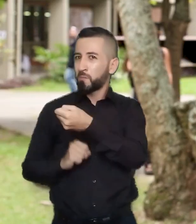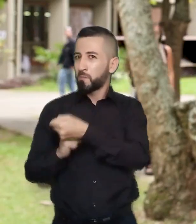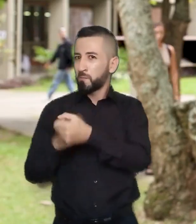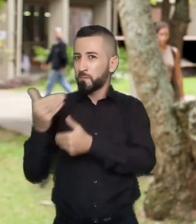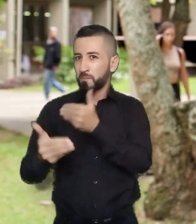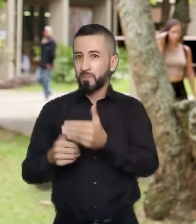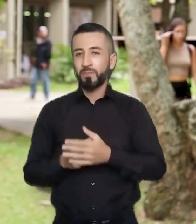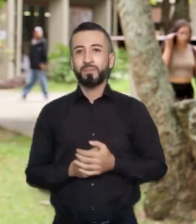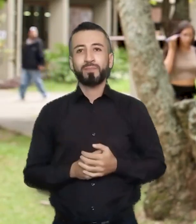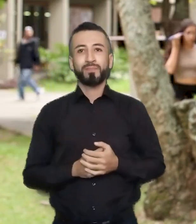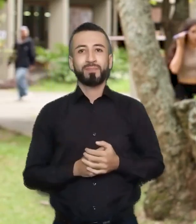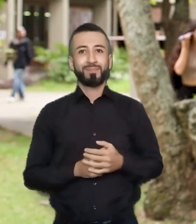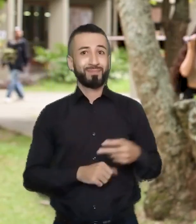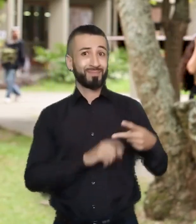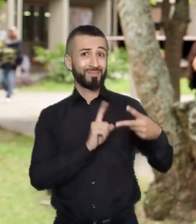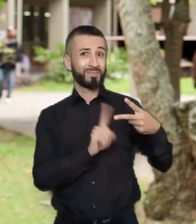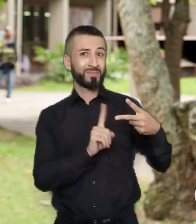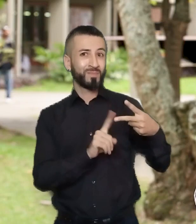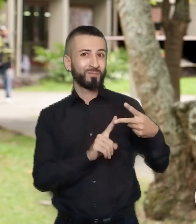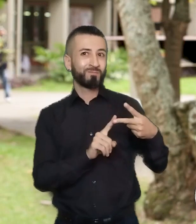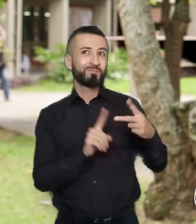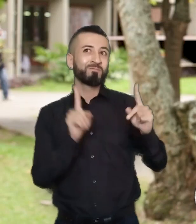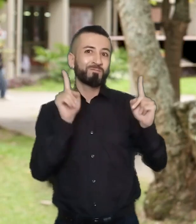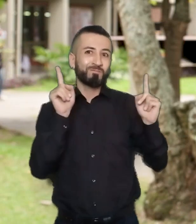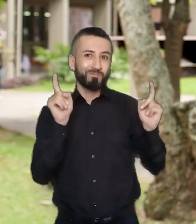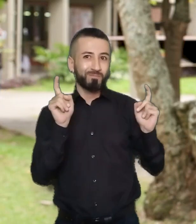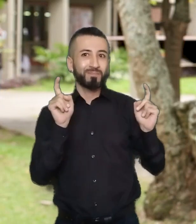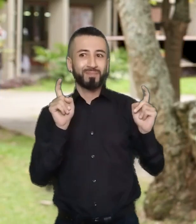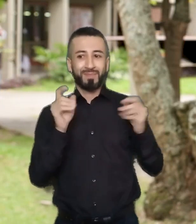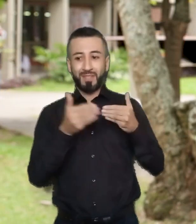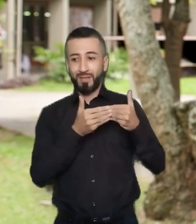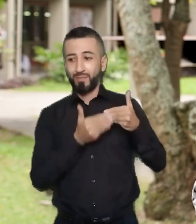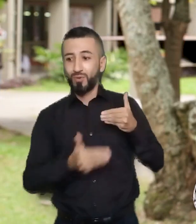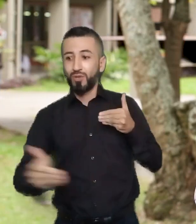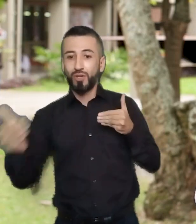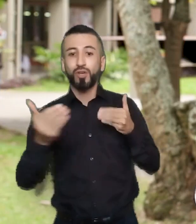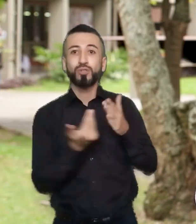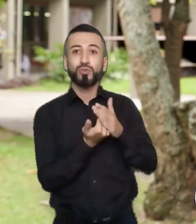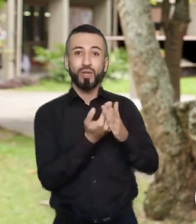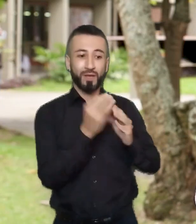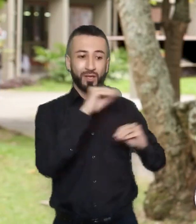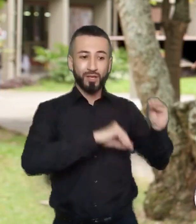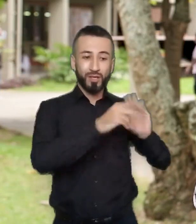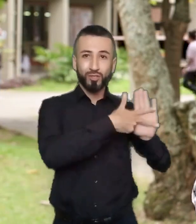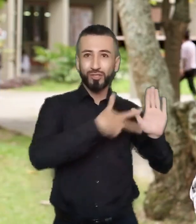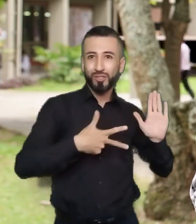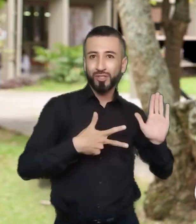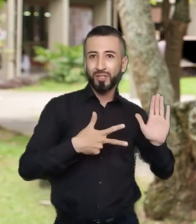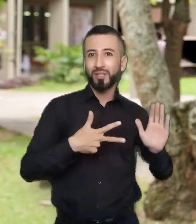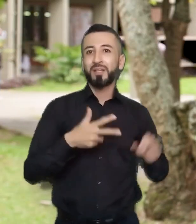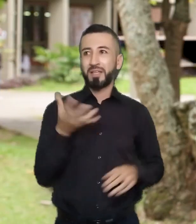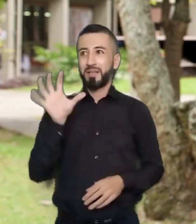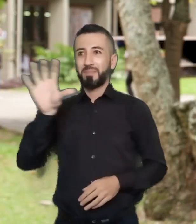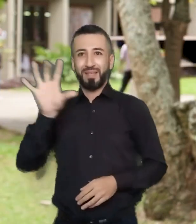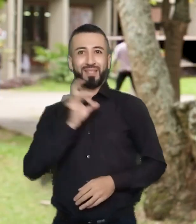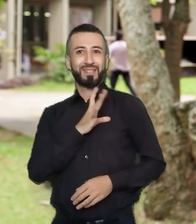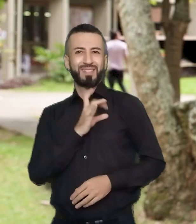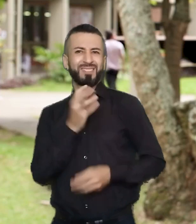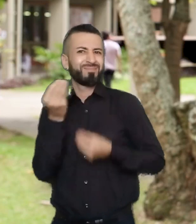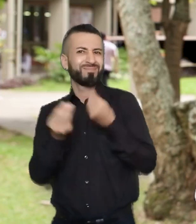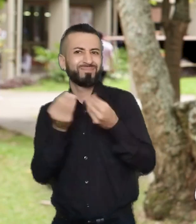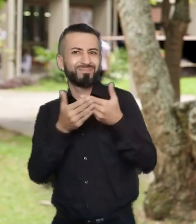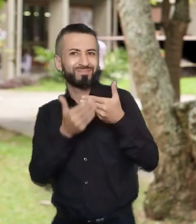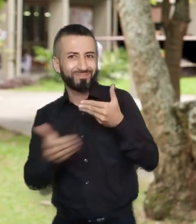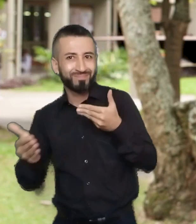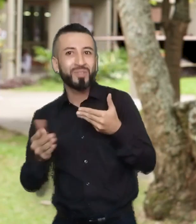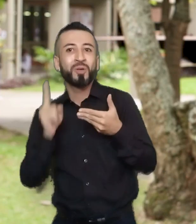paradójico o muy paradójico, que es la pregunta de qué va a hacer el pueblo chileno con este nuevo proceso constituyente si el proceso